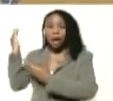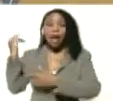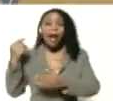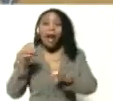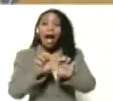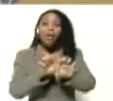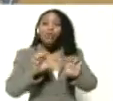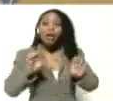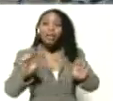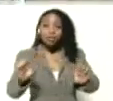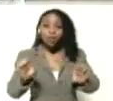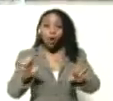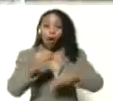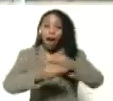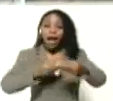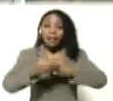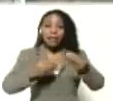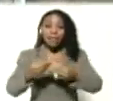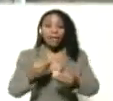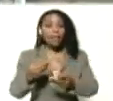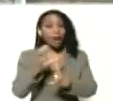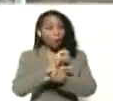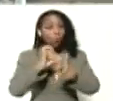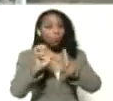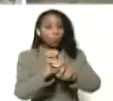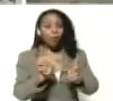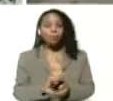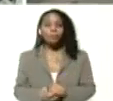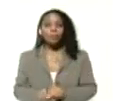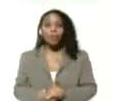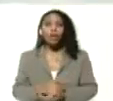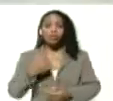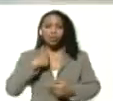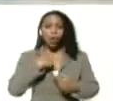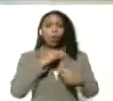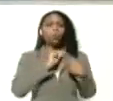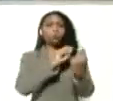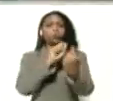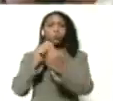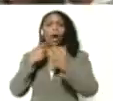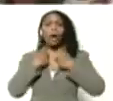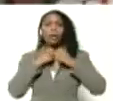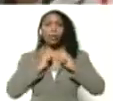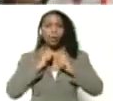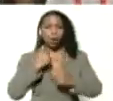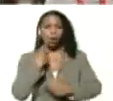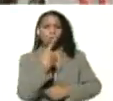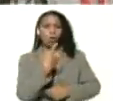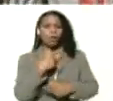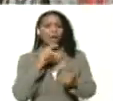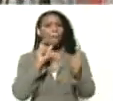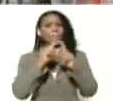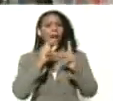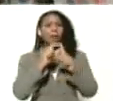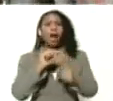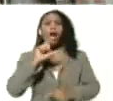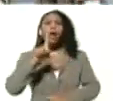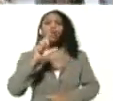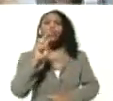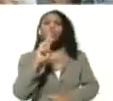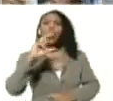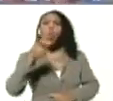lugarizada desde lo común. Estaba debatiendo con Aristóbulo si esta palabra existía. Lugarizada.